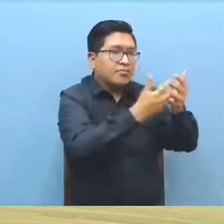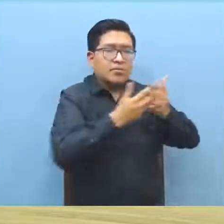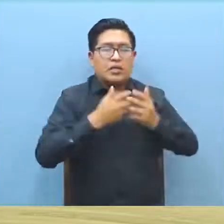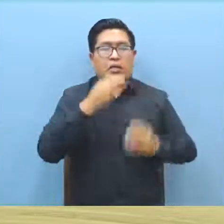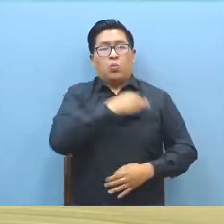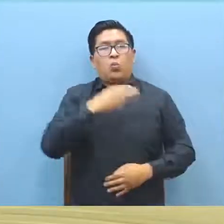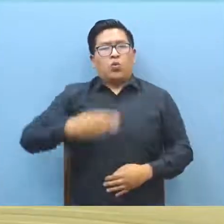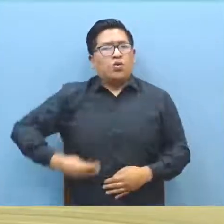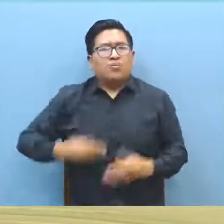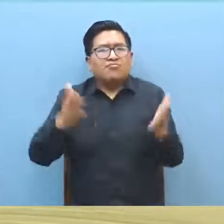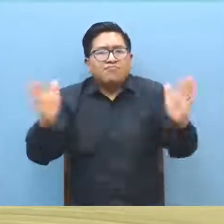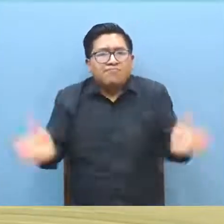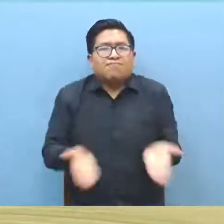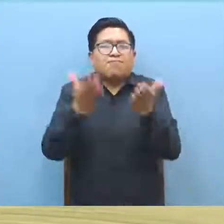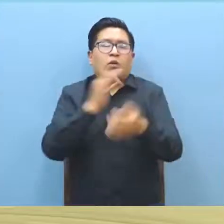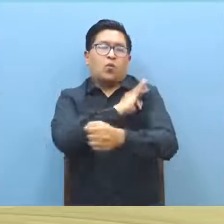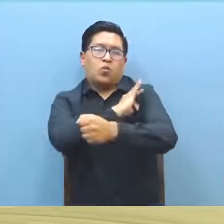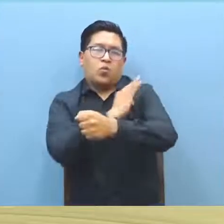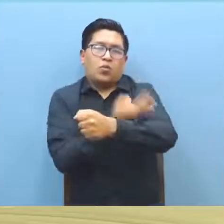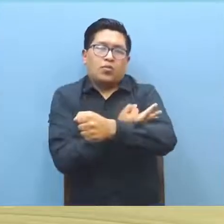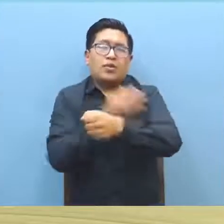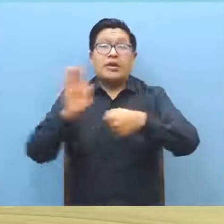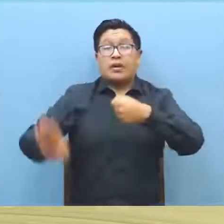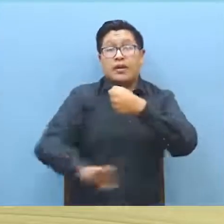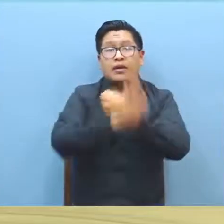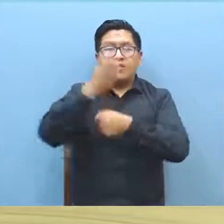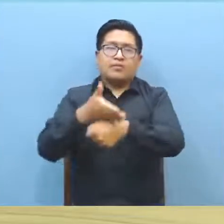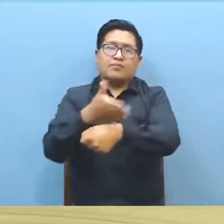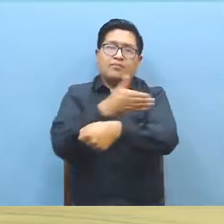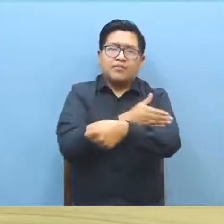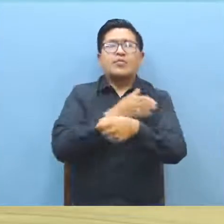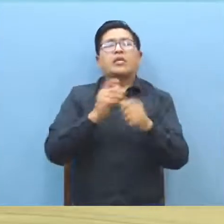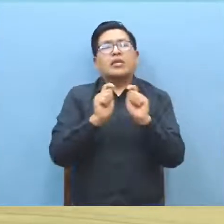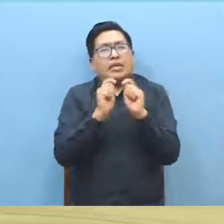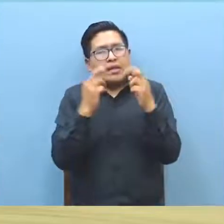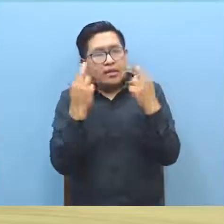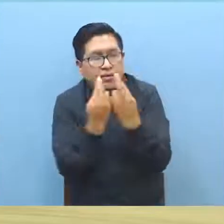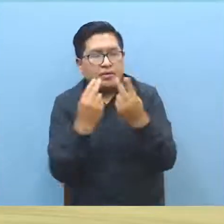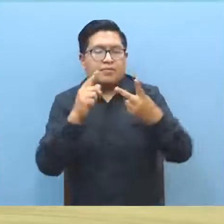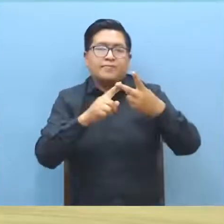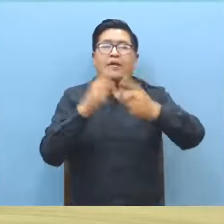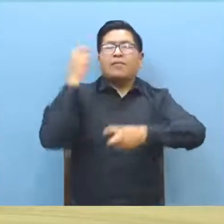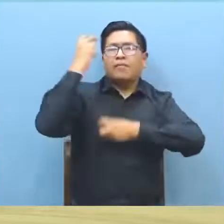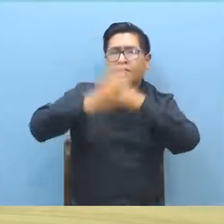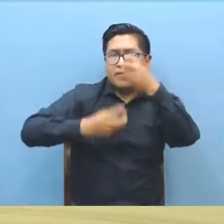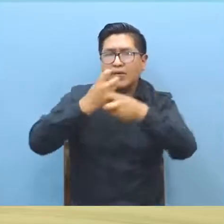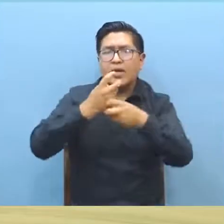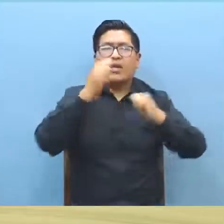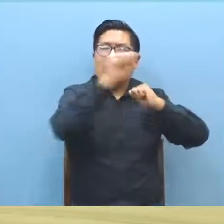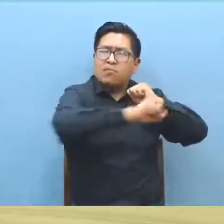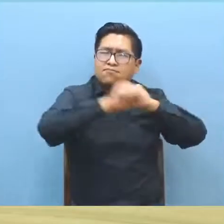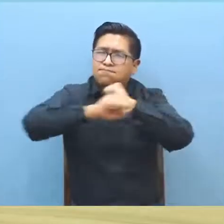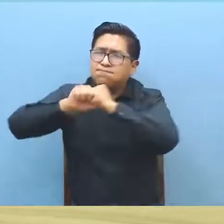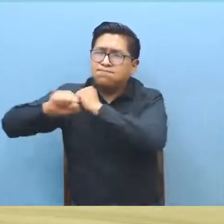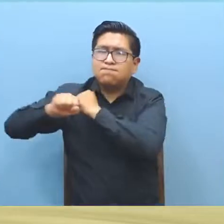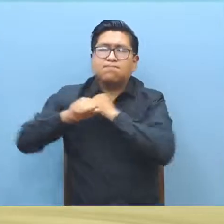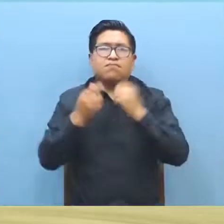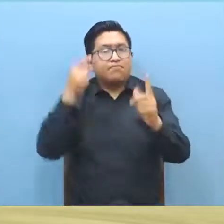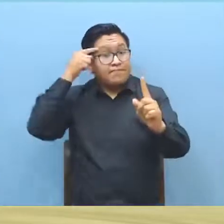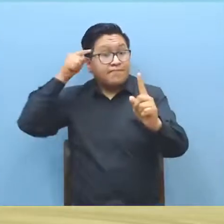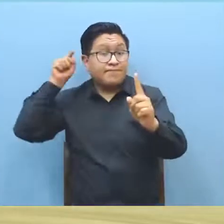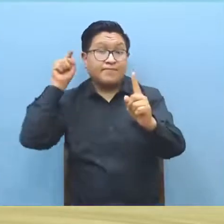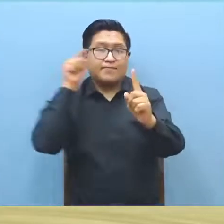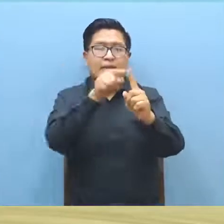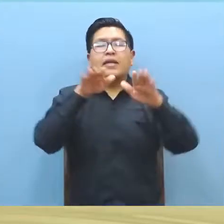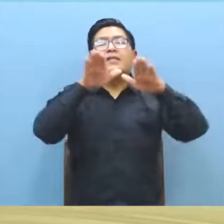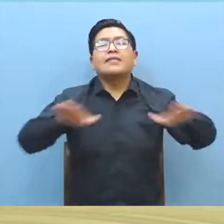tema de fortalecimiento municipal para el tema de prevención. Realiza talleres, realiza ferias para llegar también directamente a la